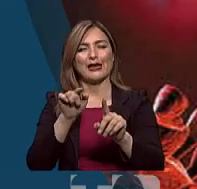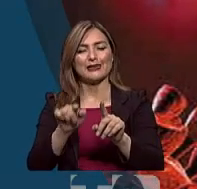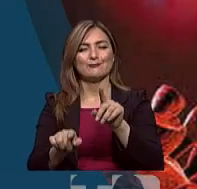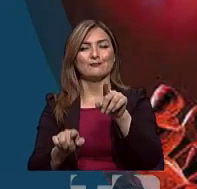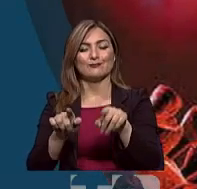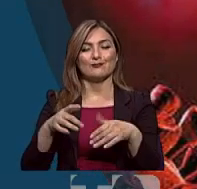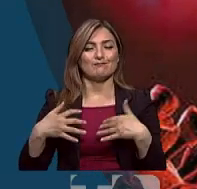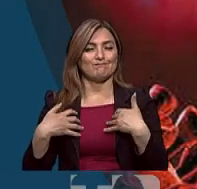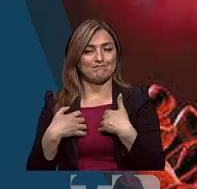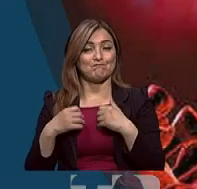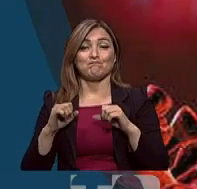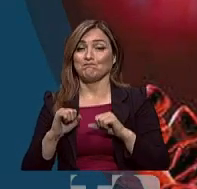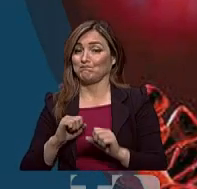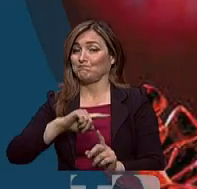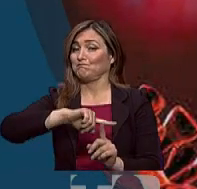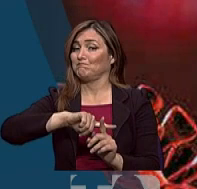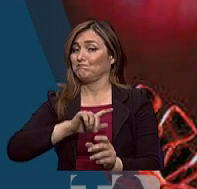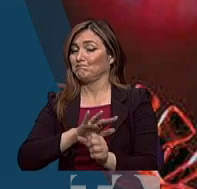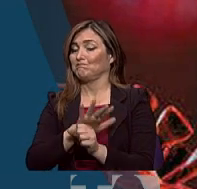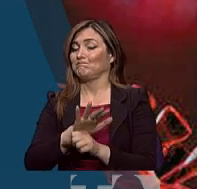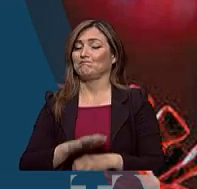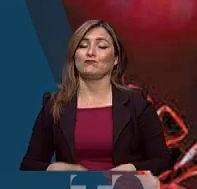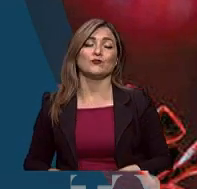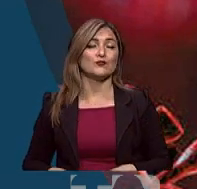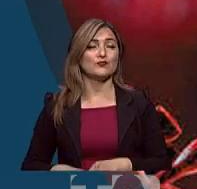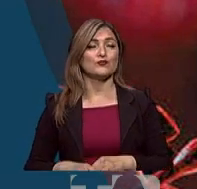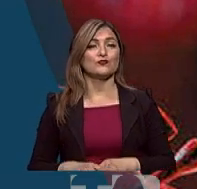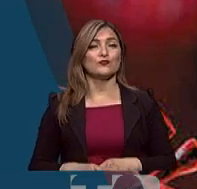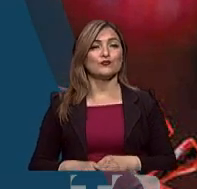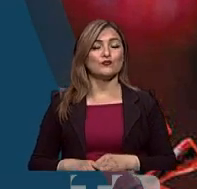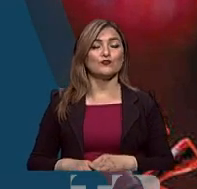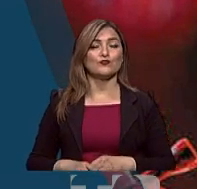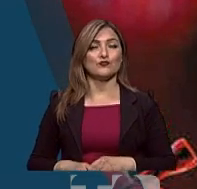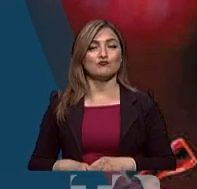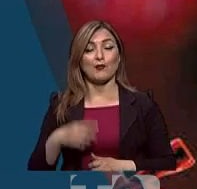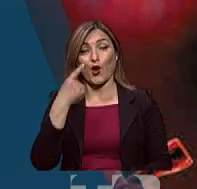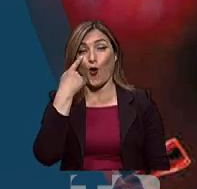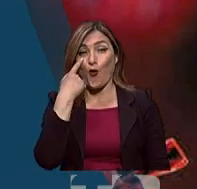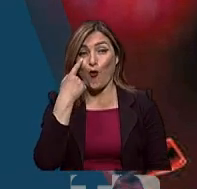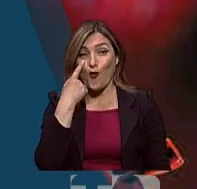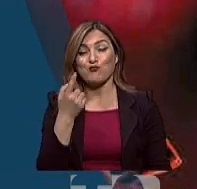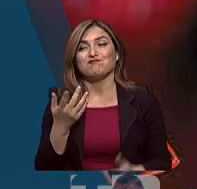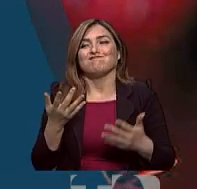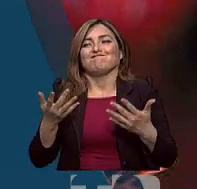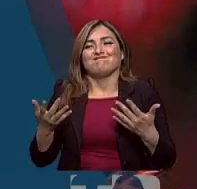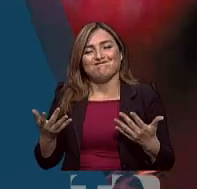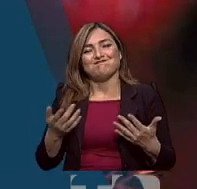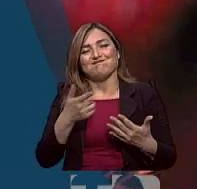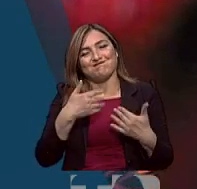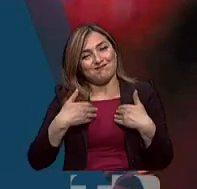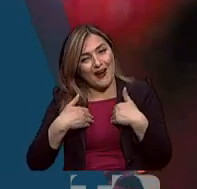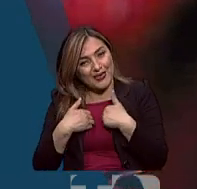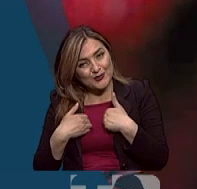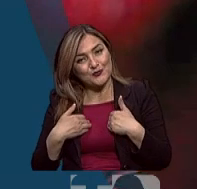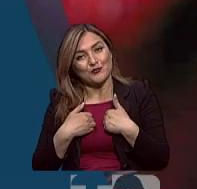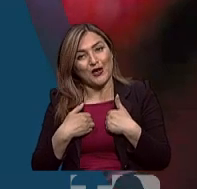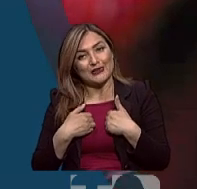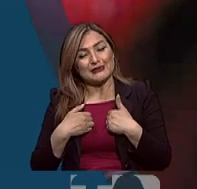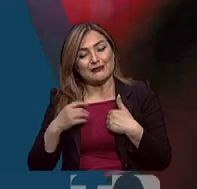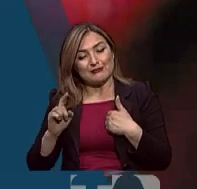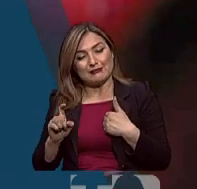ciertos animales pueden contraer el virus del SARS-CoV-2. Mucho ojo, todavía no se ha demostrado que esos animales en cambio le